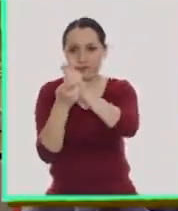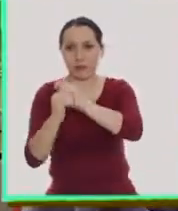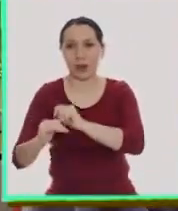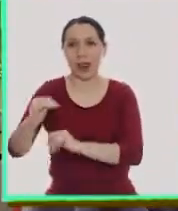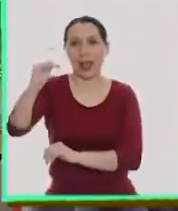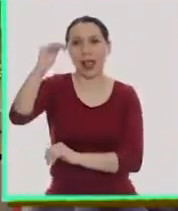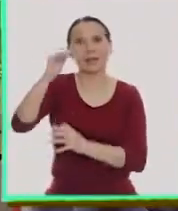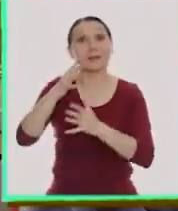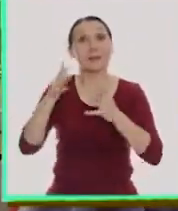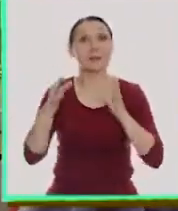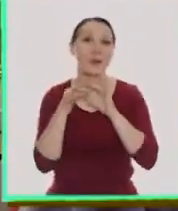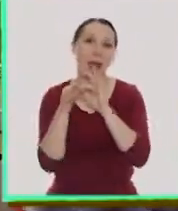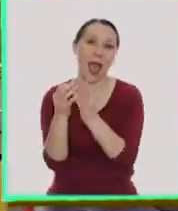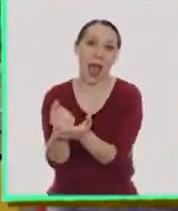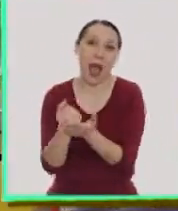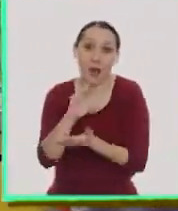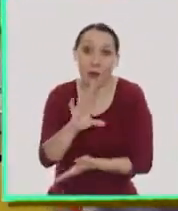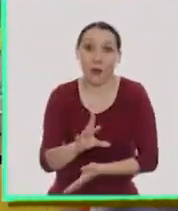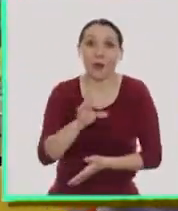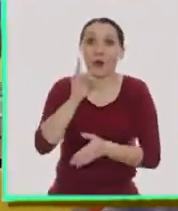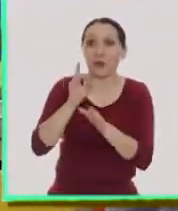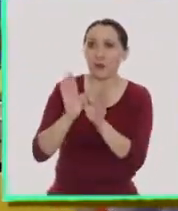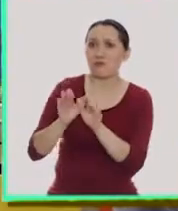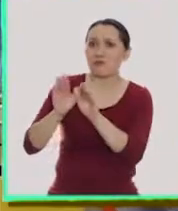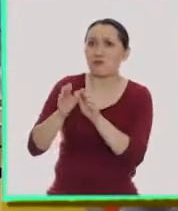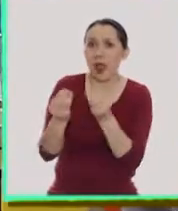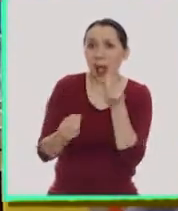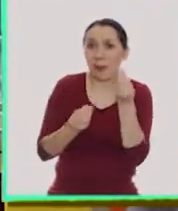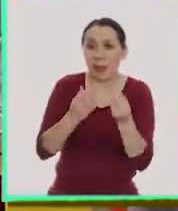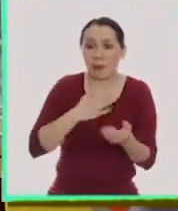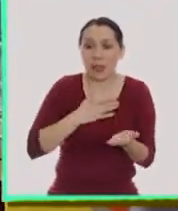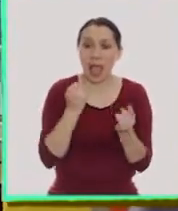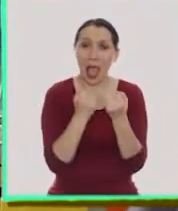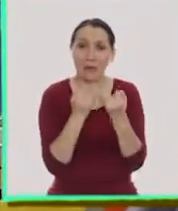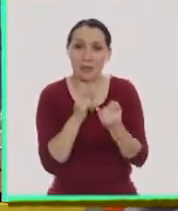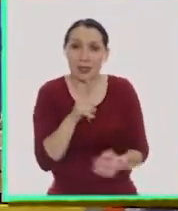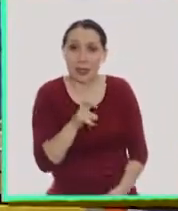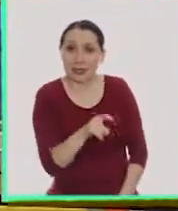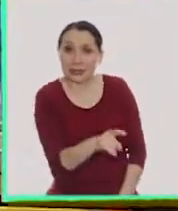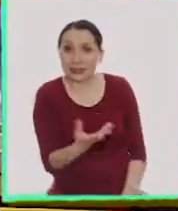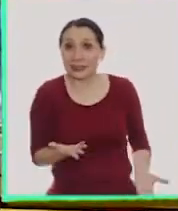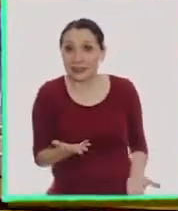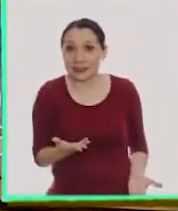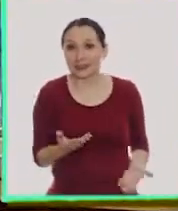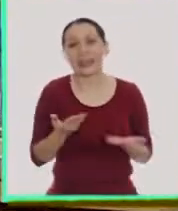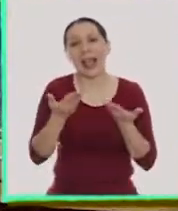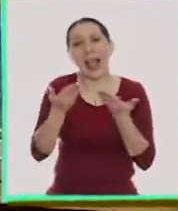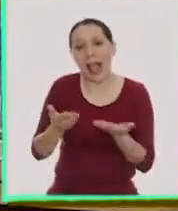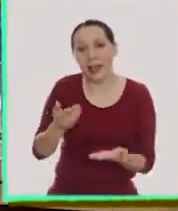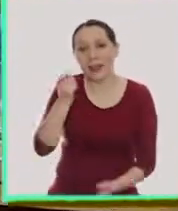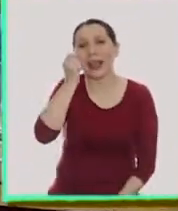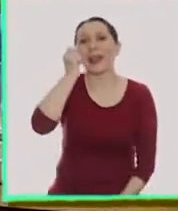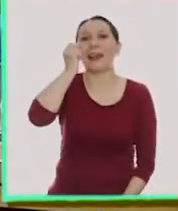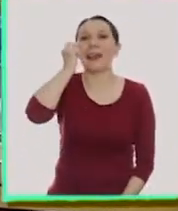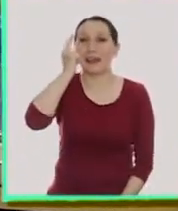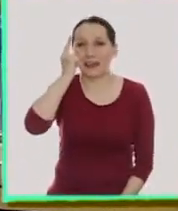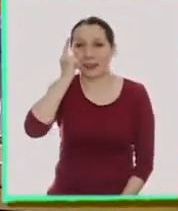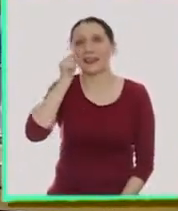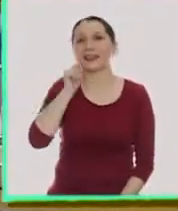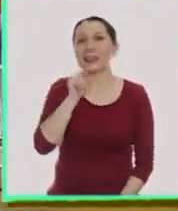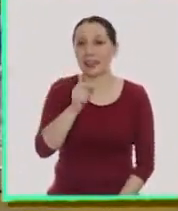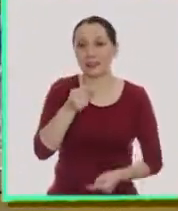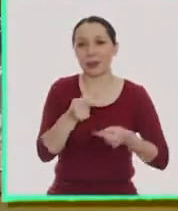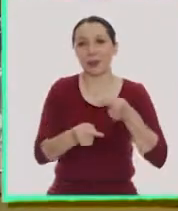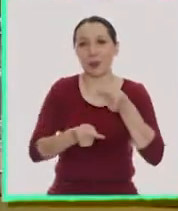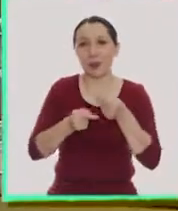¡Muchas gracias por ayudarme a descubrir qué era lo que le había pasado a mi amiga Lucy! Ahora comprendo que